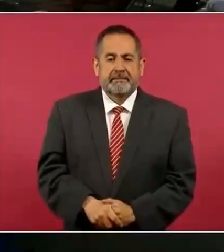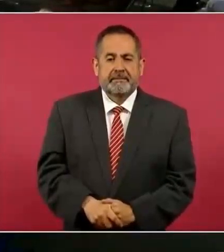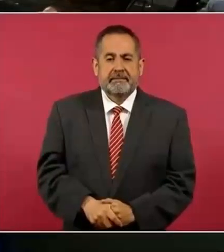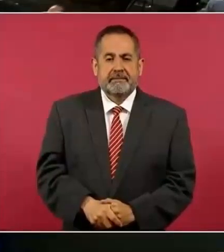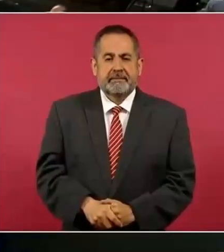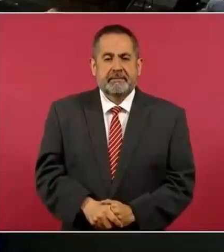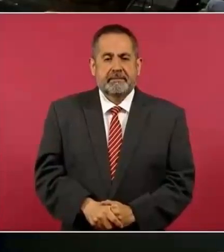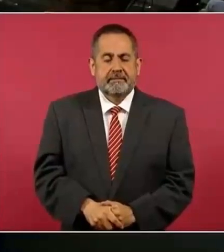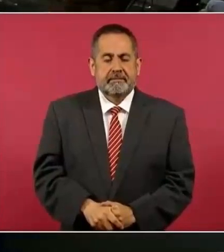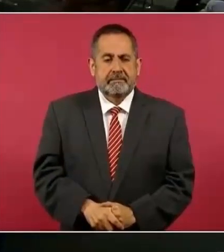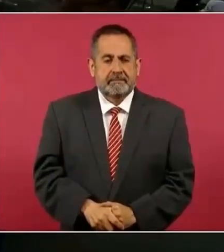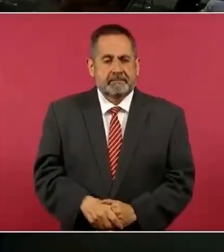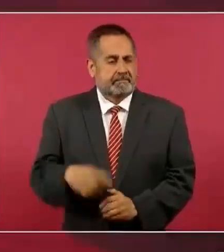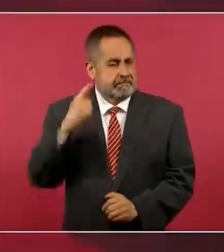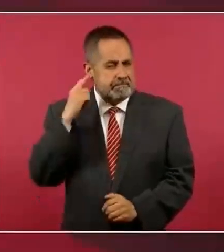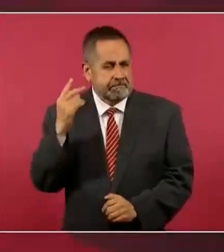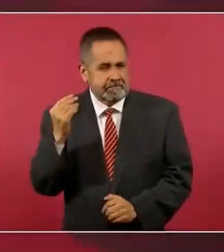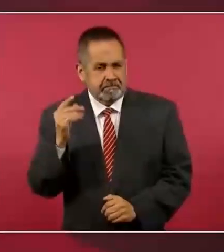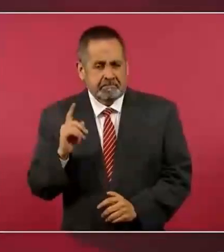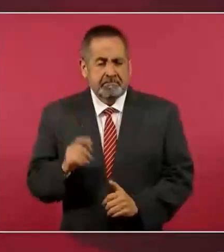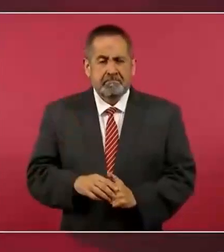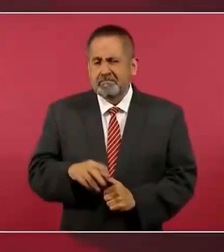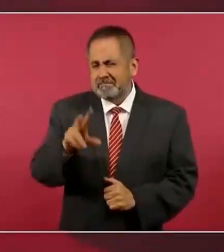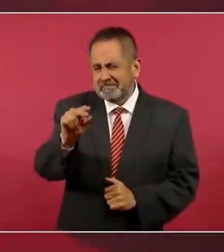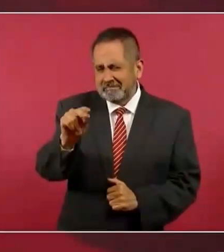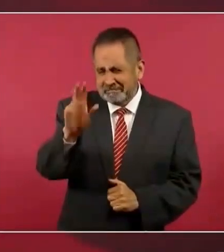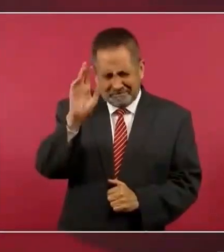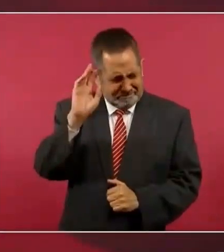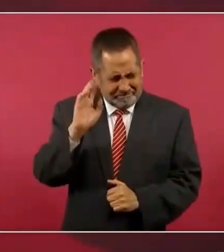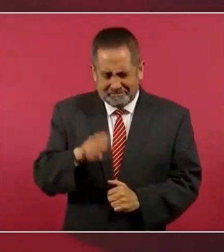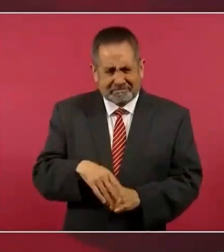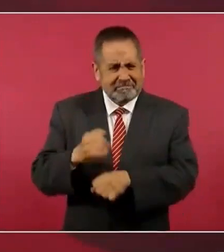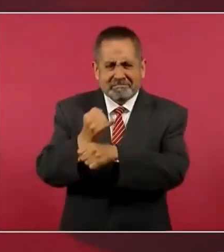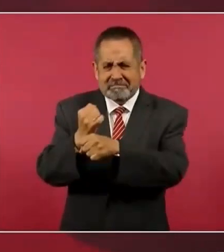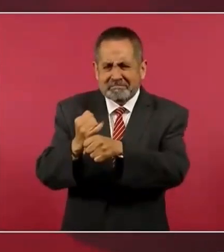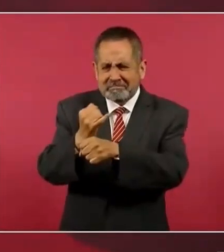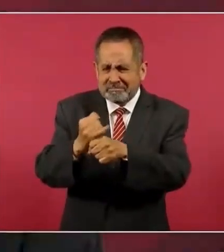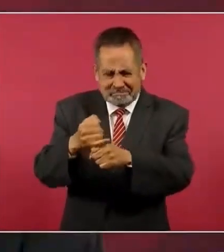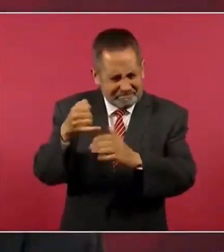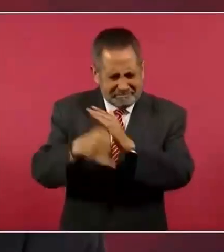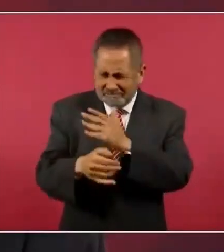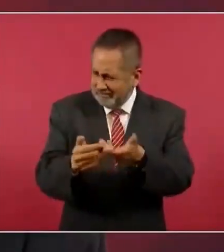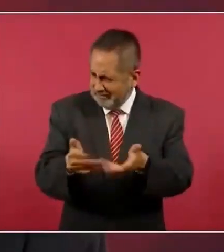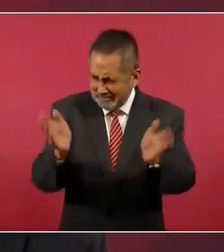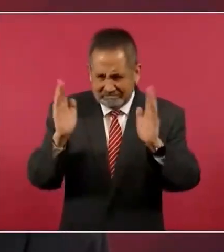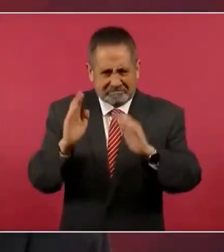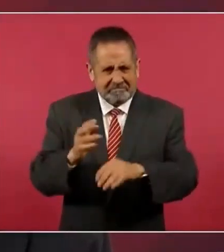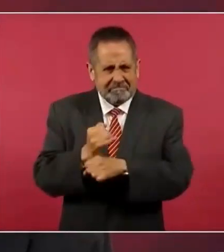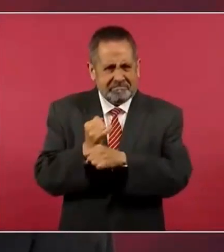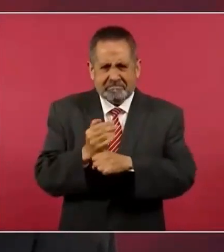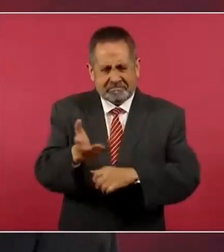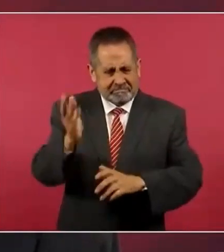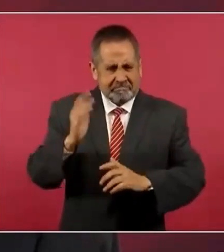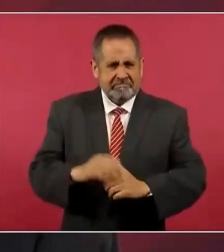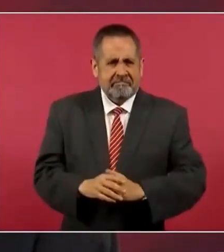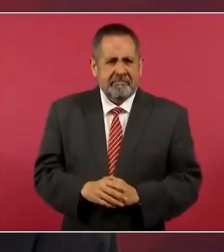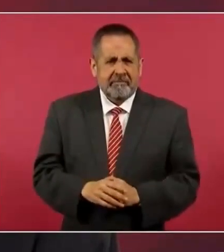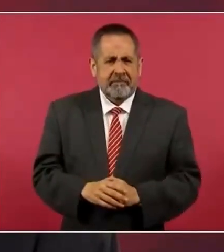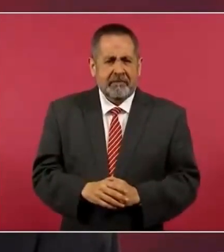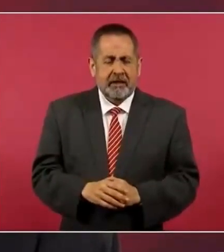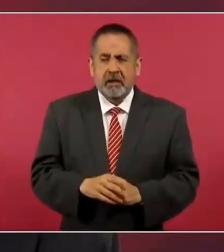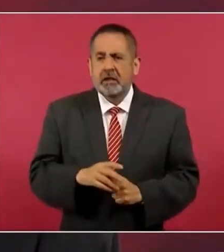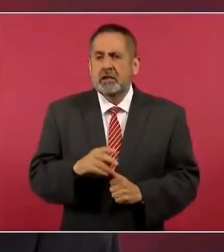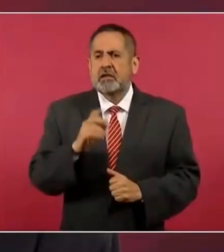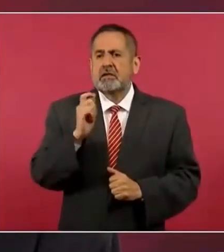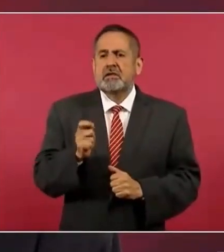No, no, no, que se investigue todo y que no quede